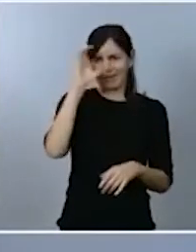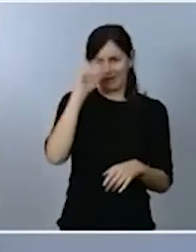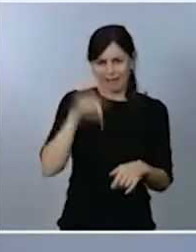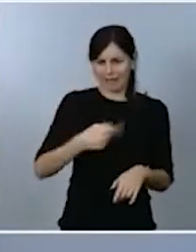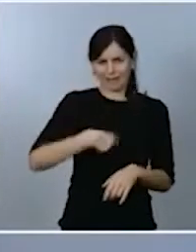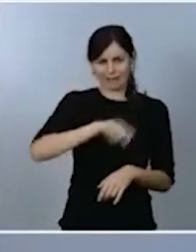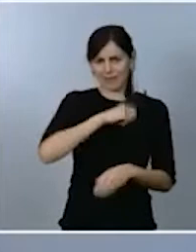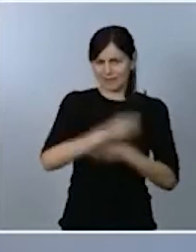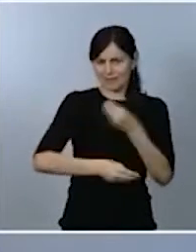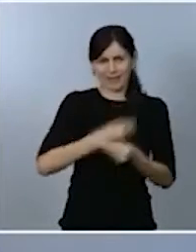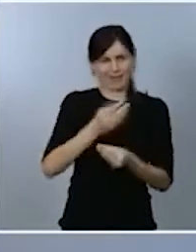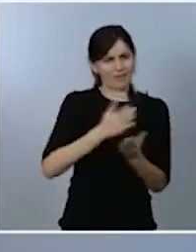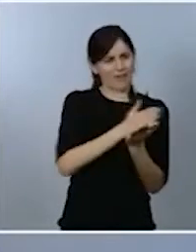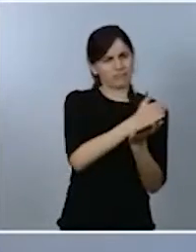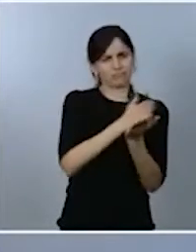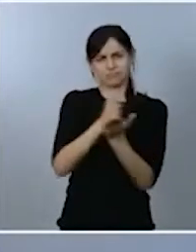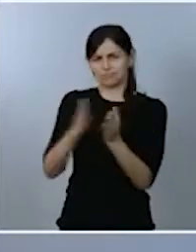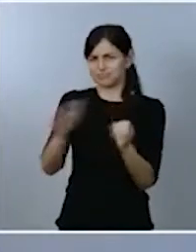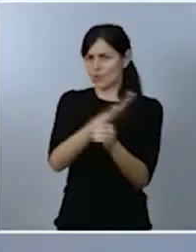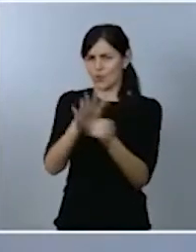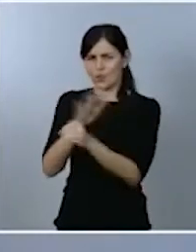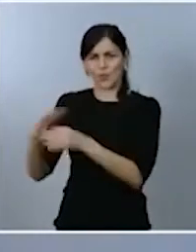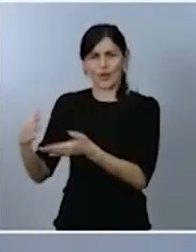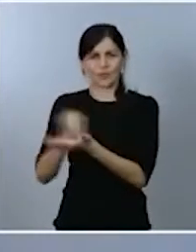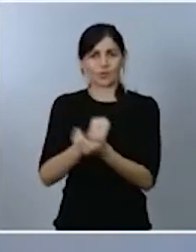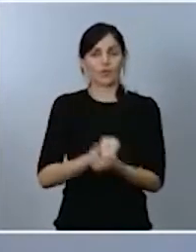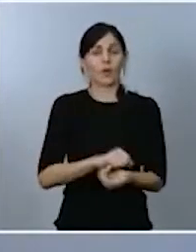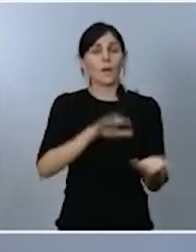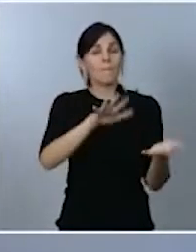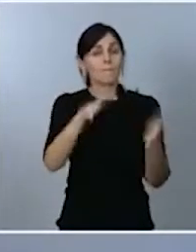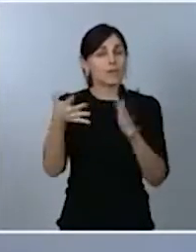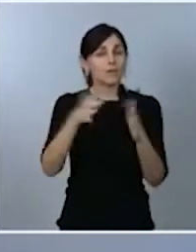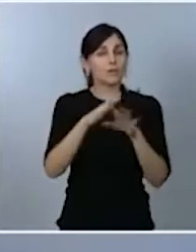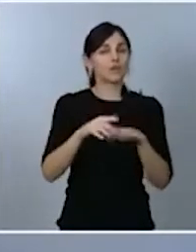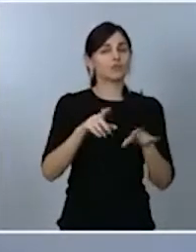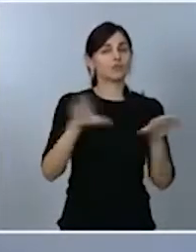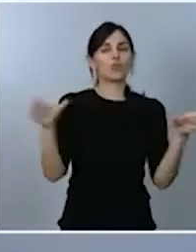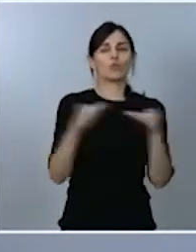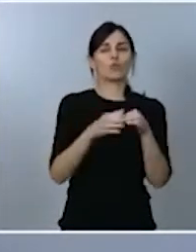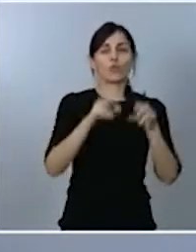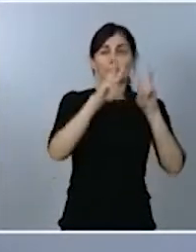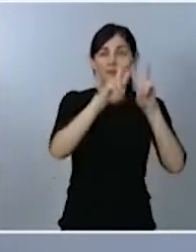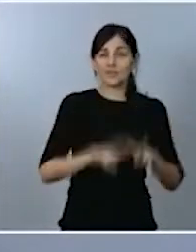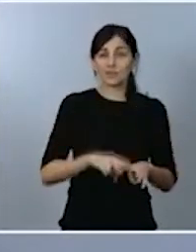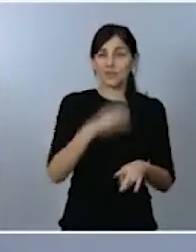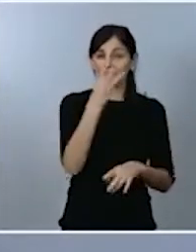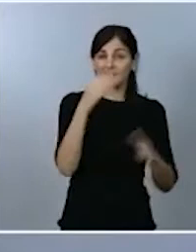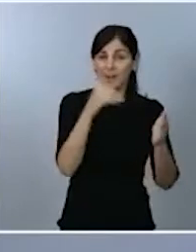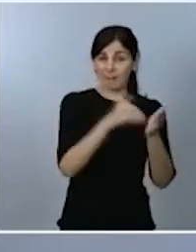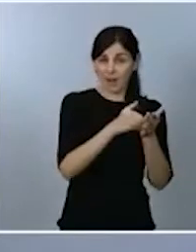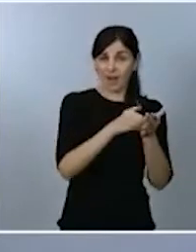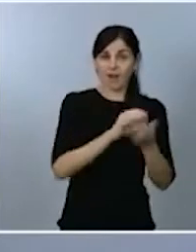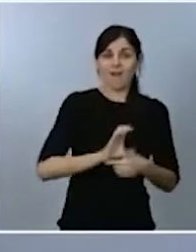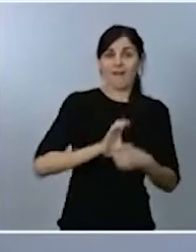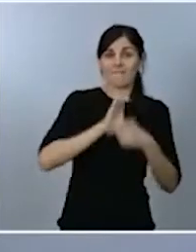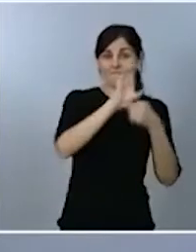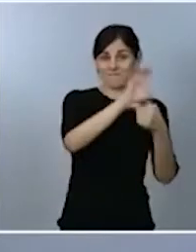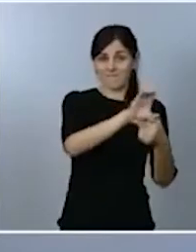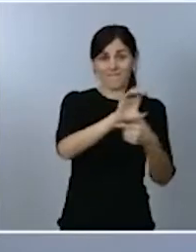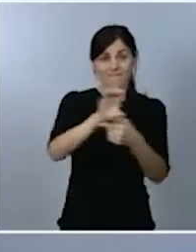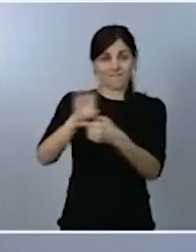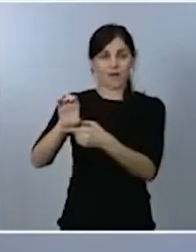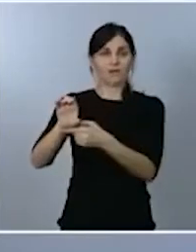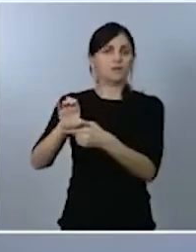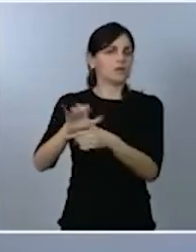a unos tres mil grupos de investigación que se reparten de forma mayoritaria en las universidades españolas, también los